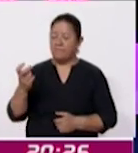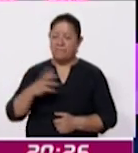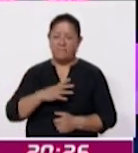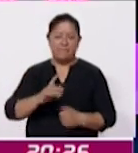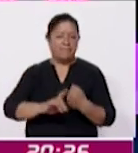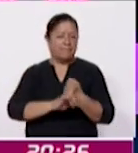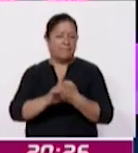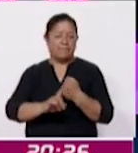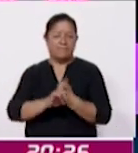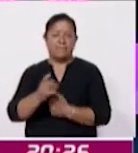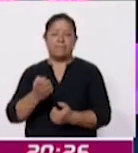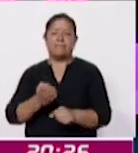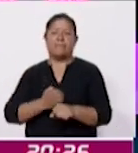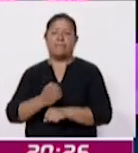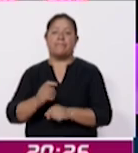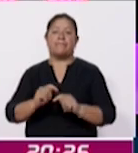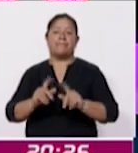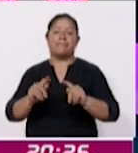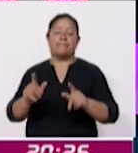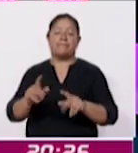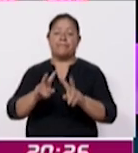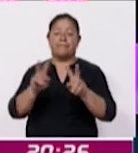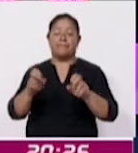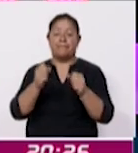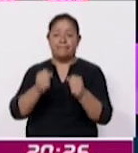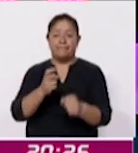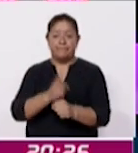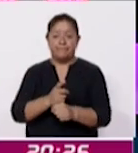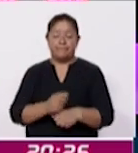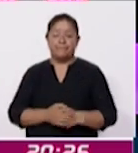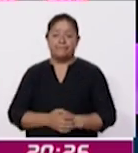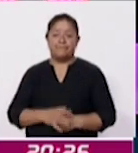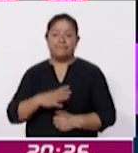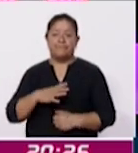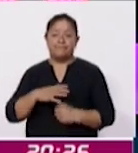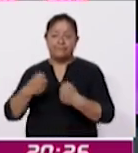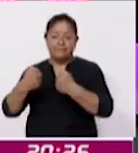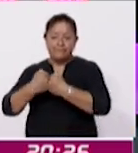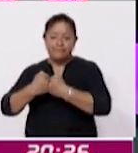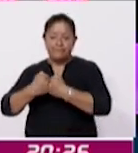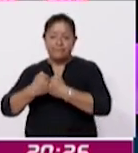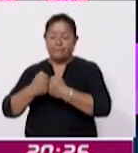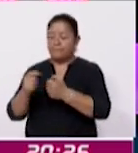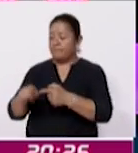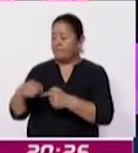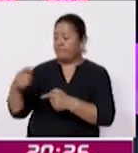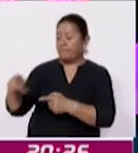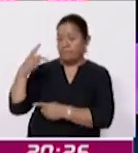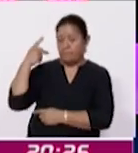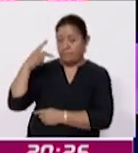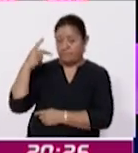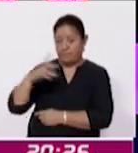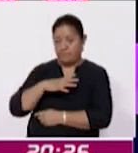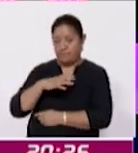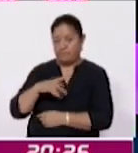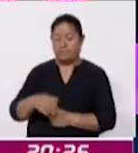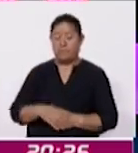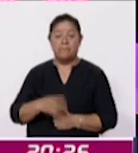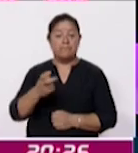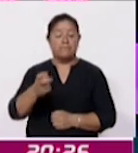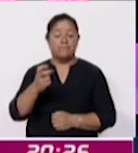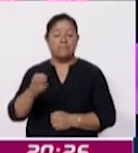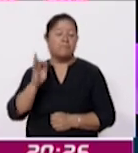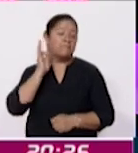que ha tenido el Estado de Tlaxcala en materia de seguridad, la colindancia que tenemos con el vecino Estado de Puebla, y ahí lo reiteró